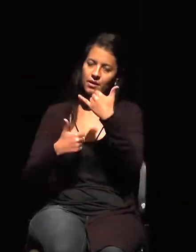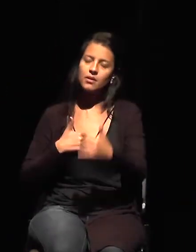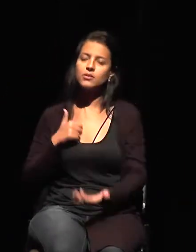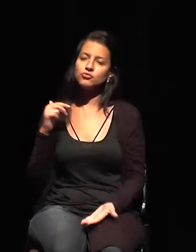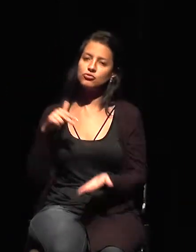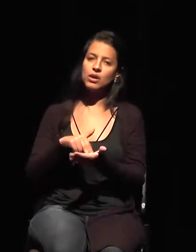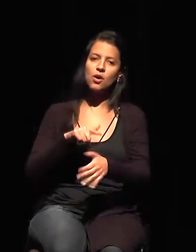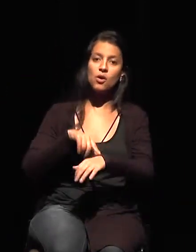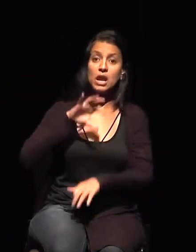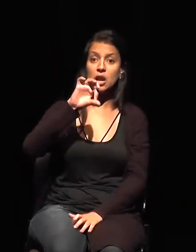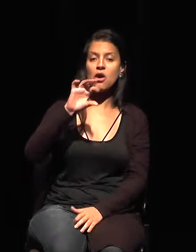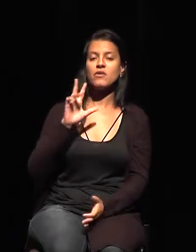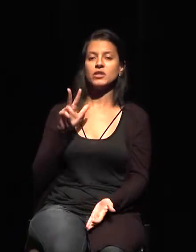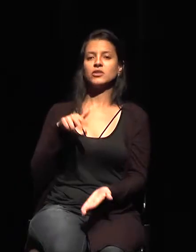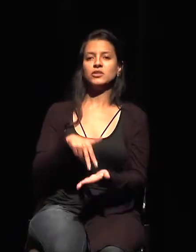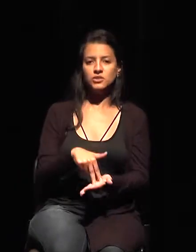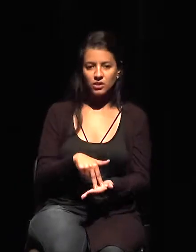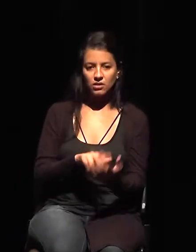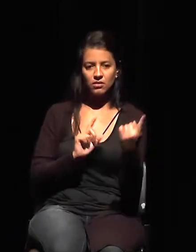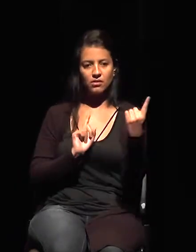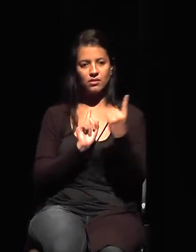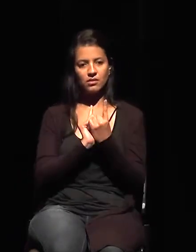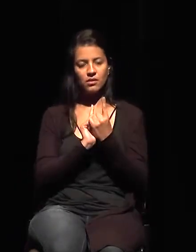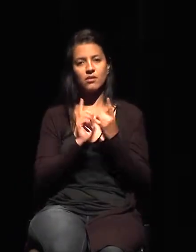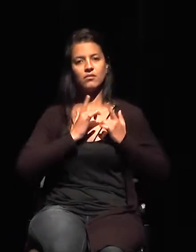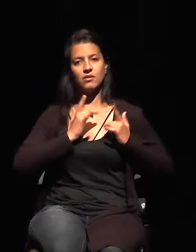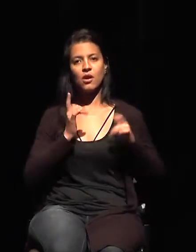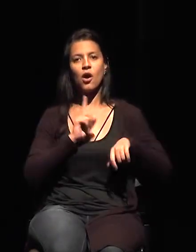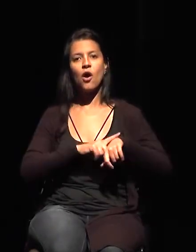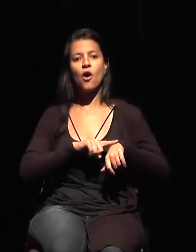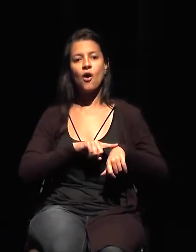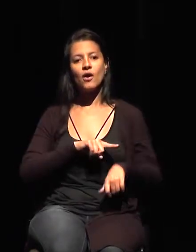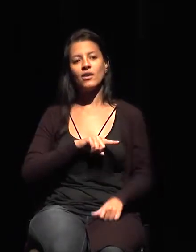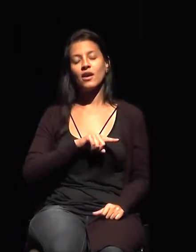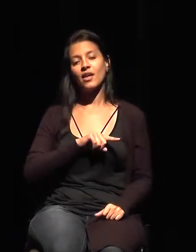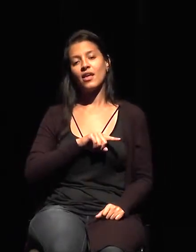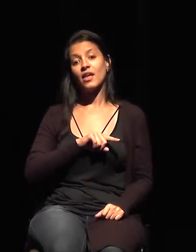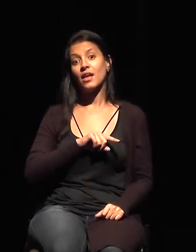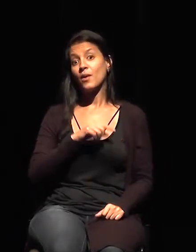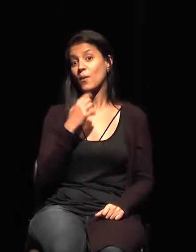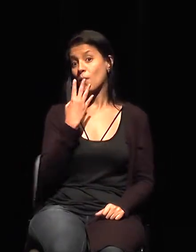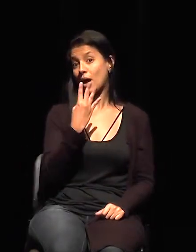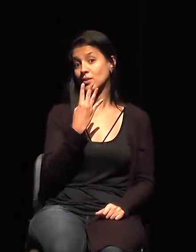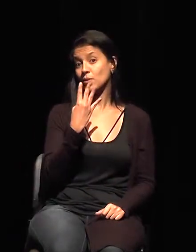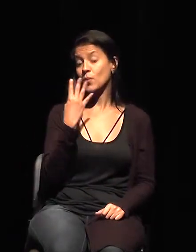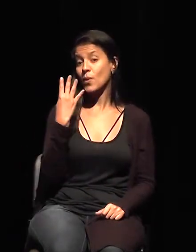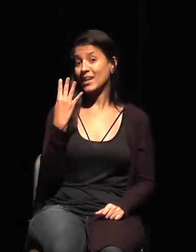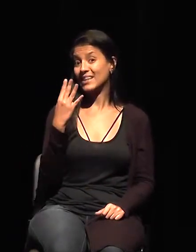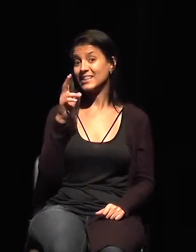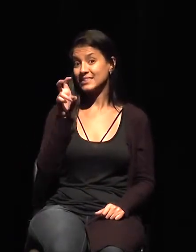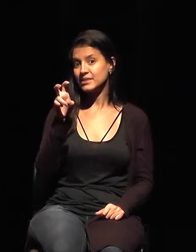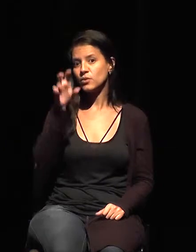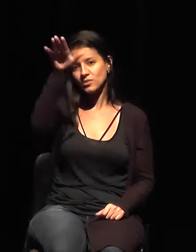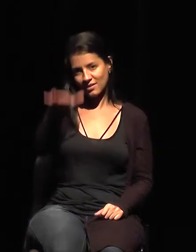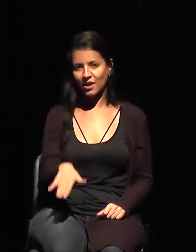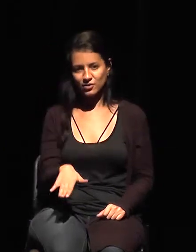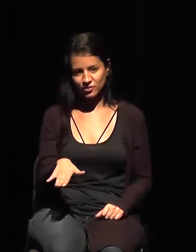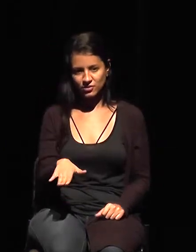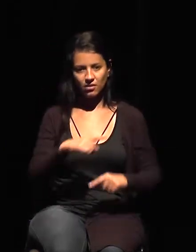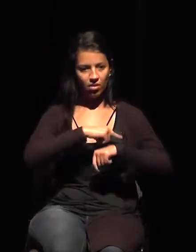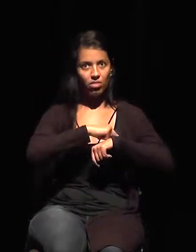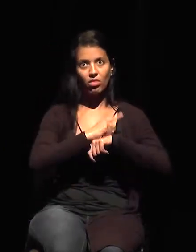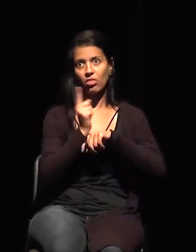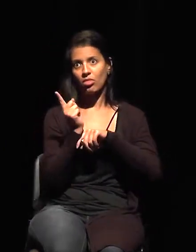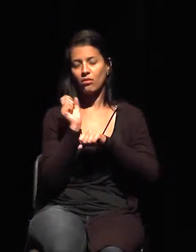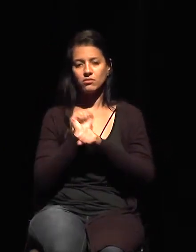atendieron a las cinco menos cuarto de la